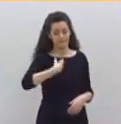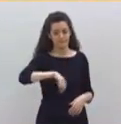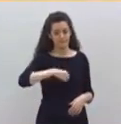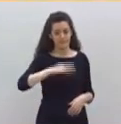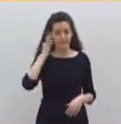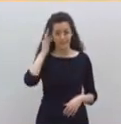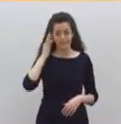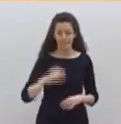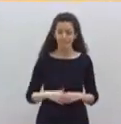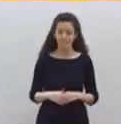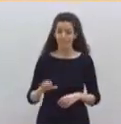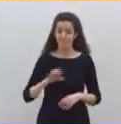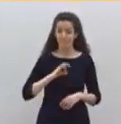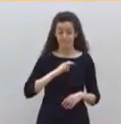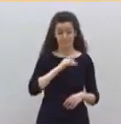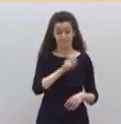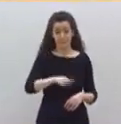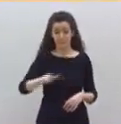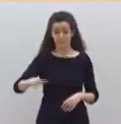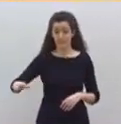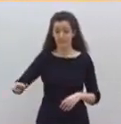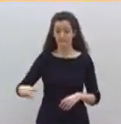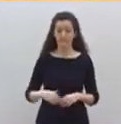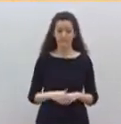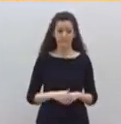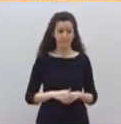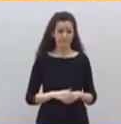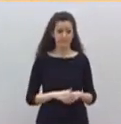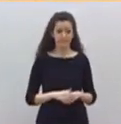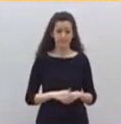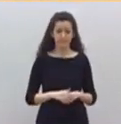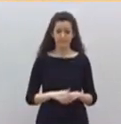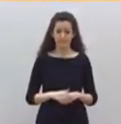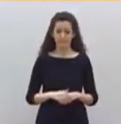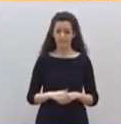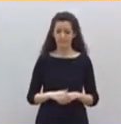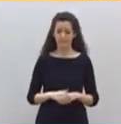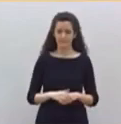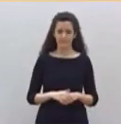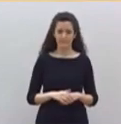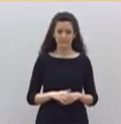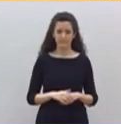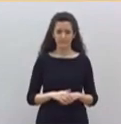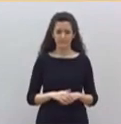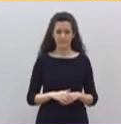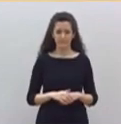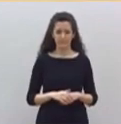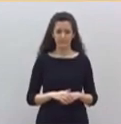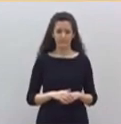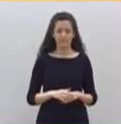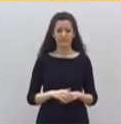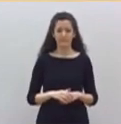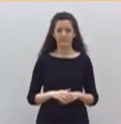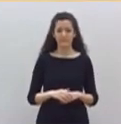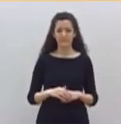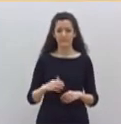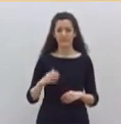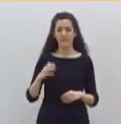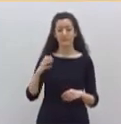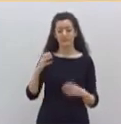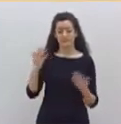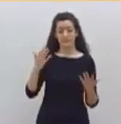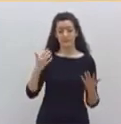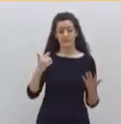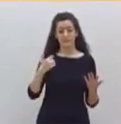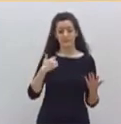Señorías, me duele España. Estoy convencido que, igual que a todos ustedes, llevamos